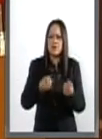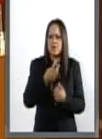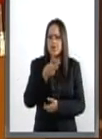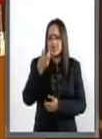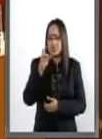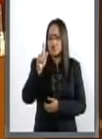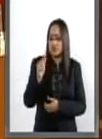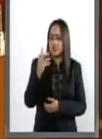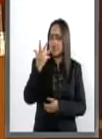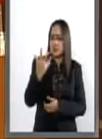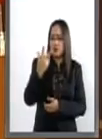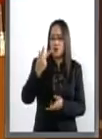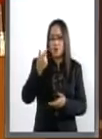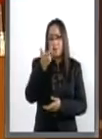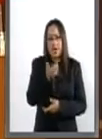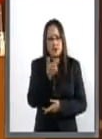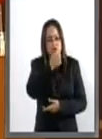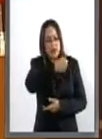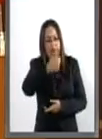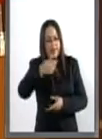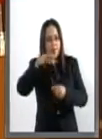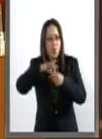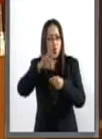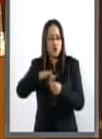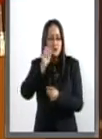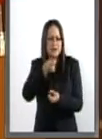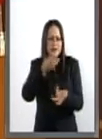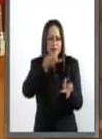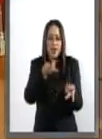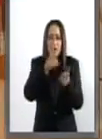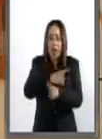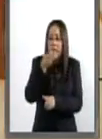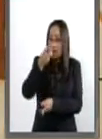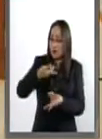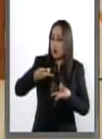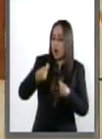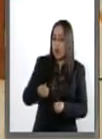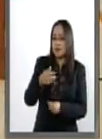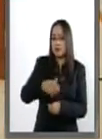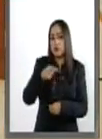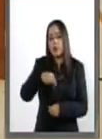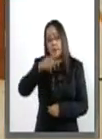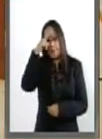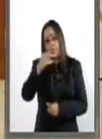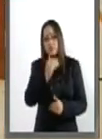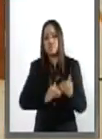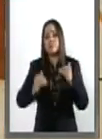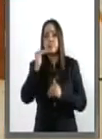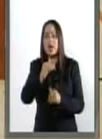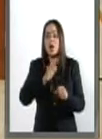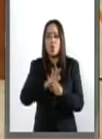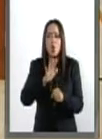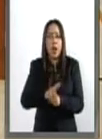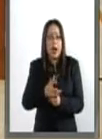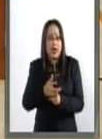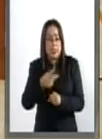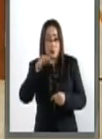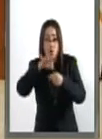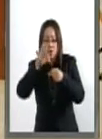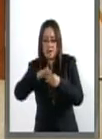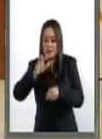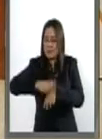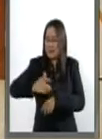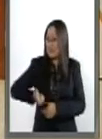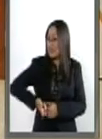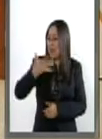375 pesos por voto. De esta manera, México se posicionó como el país con una de las democracias más caras del mundo,